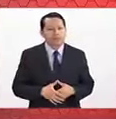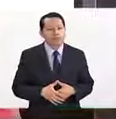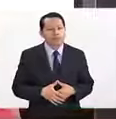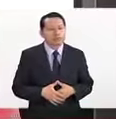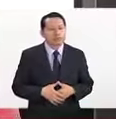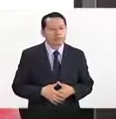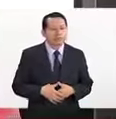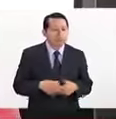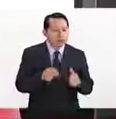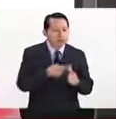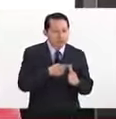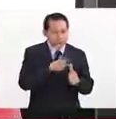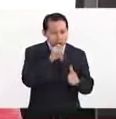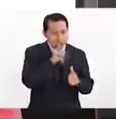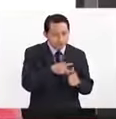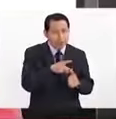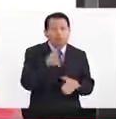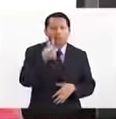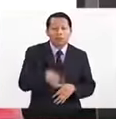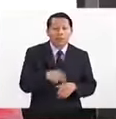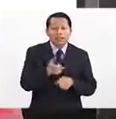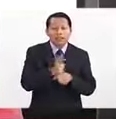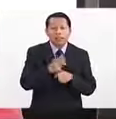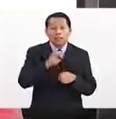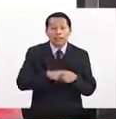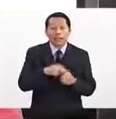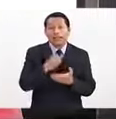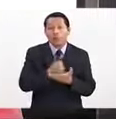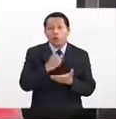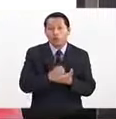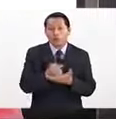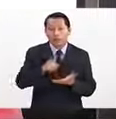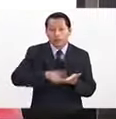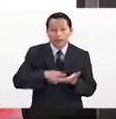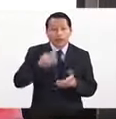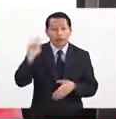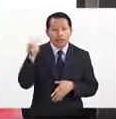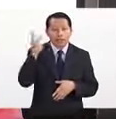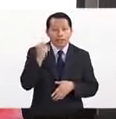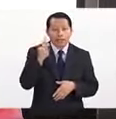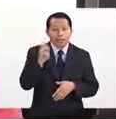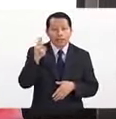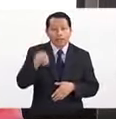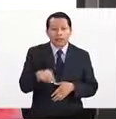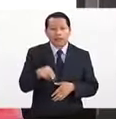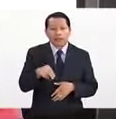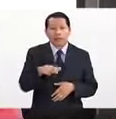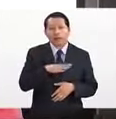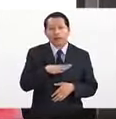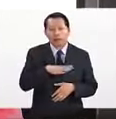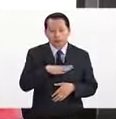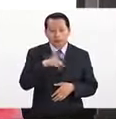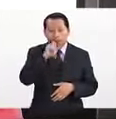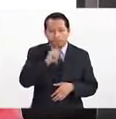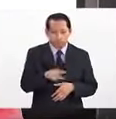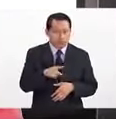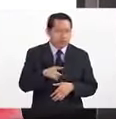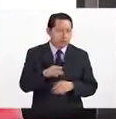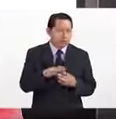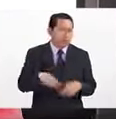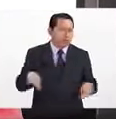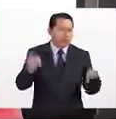déjame decirle que efectivamente la licenciatura en Economía en el Instituto Politécnico Nacional ha cobrado mucha importancia.